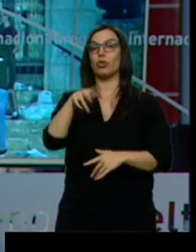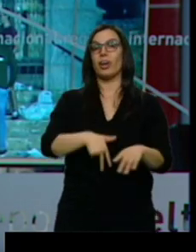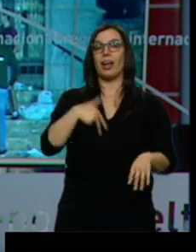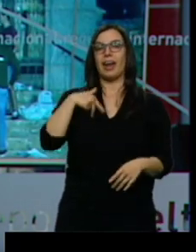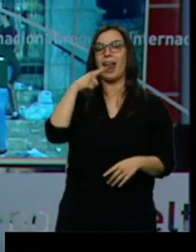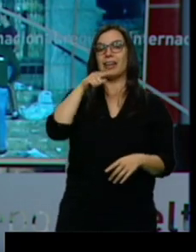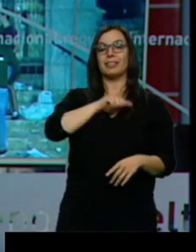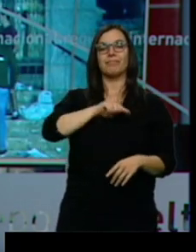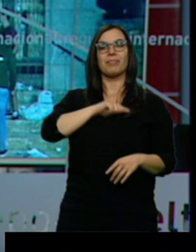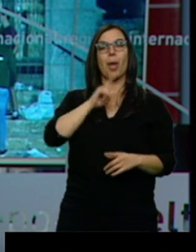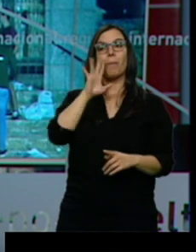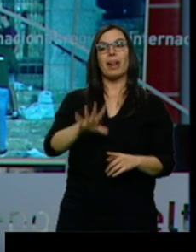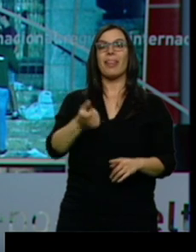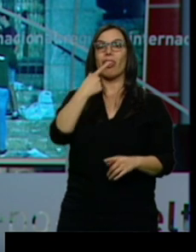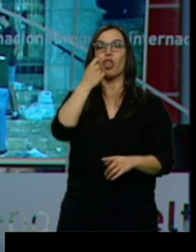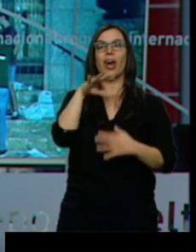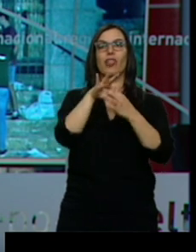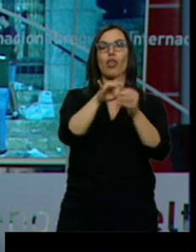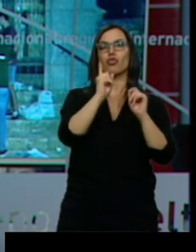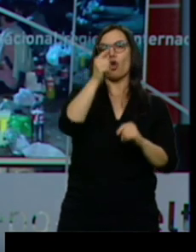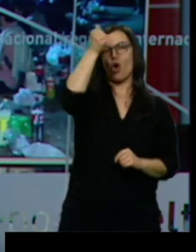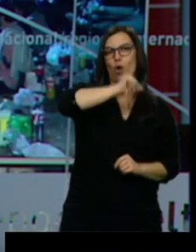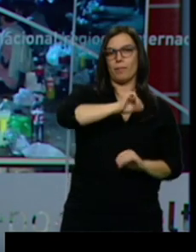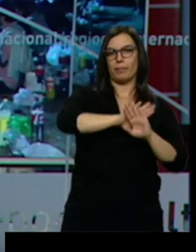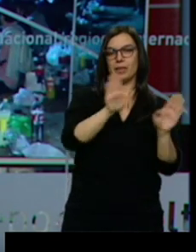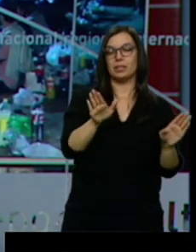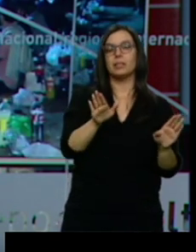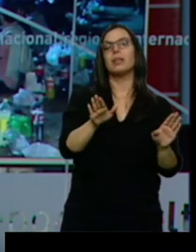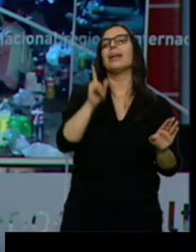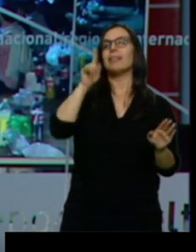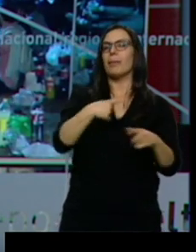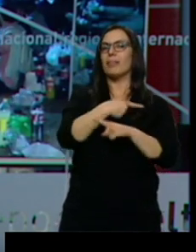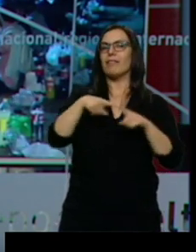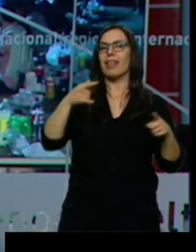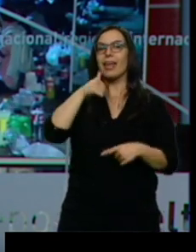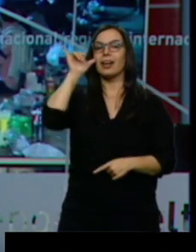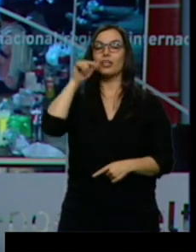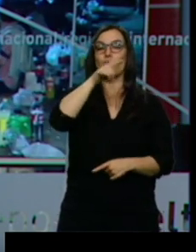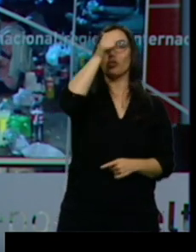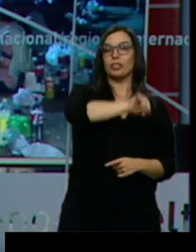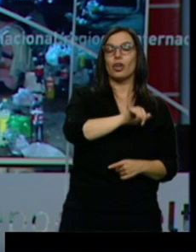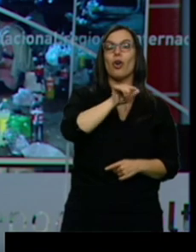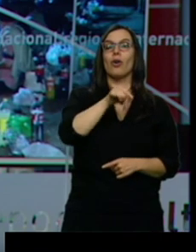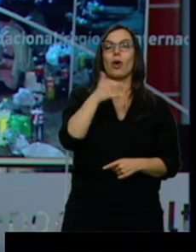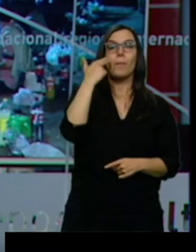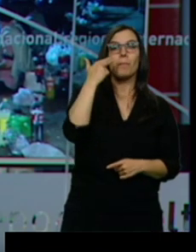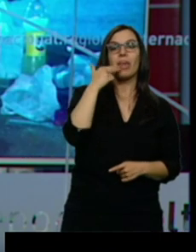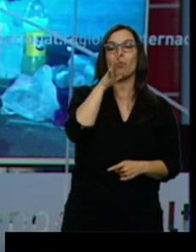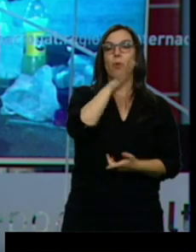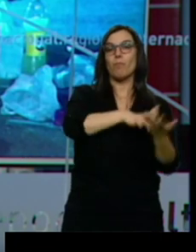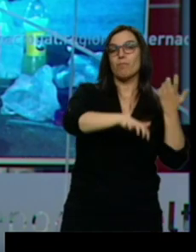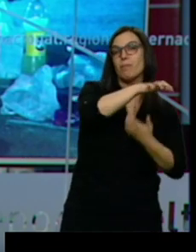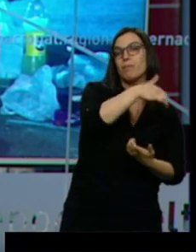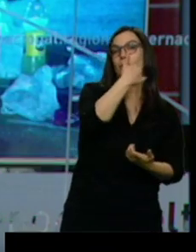típicamente masculino. También hay diferencias en los riesgos del consumo. Ellos temen meterse en líos y ellas una agresión sexual.